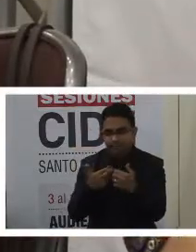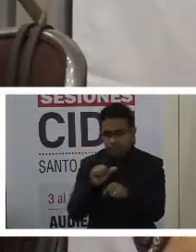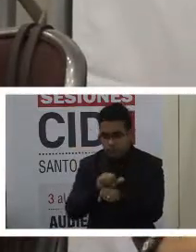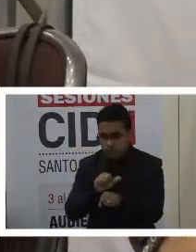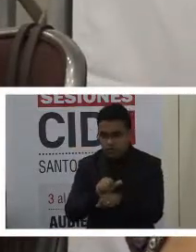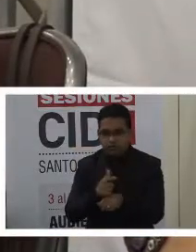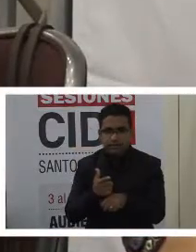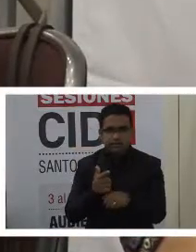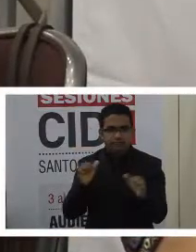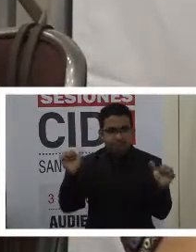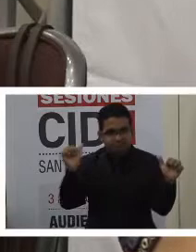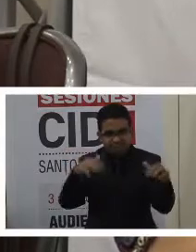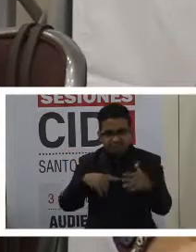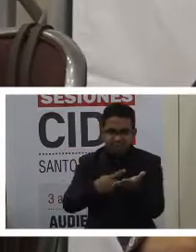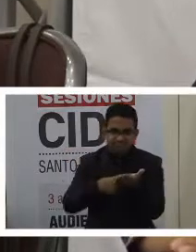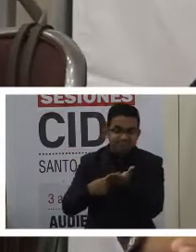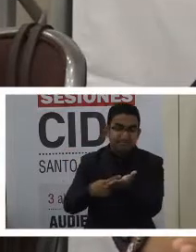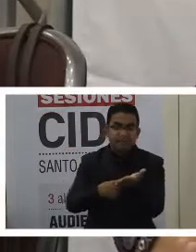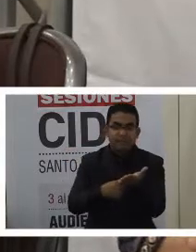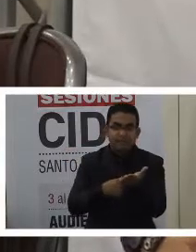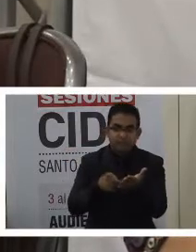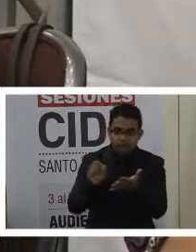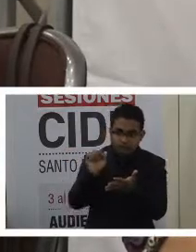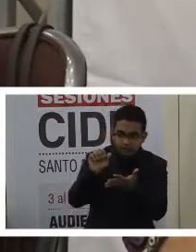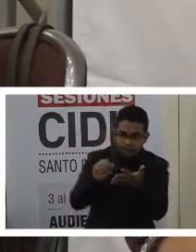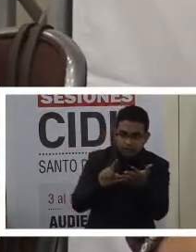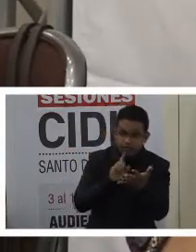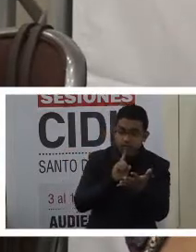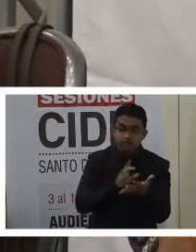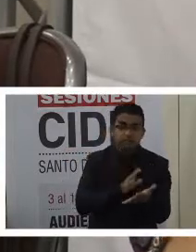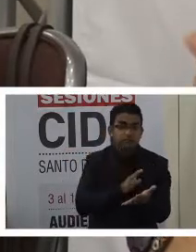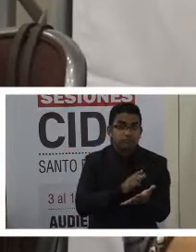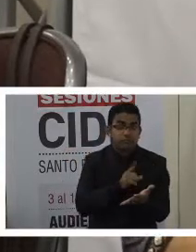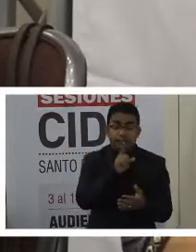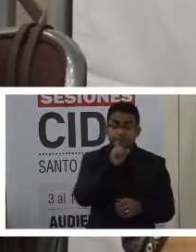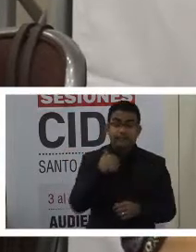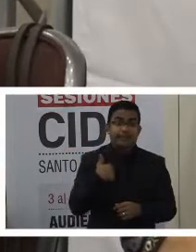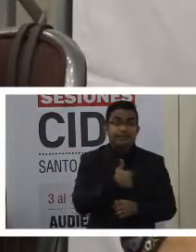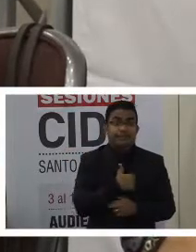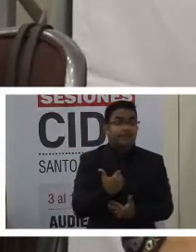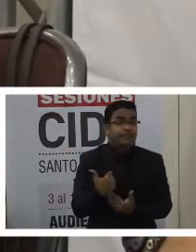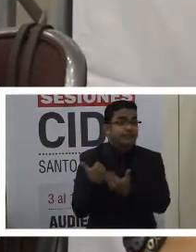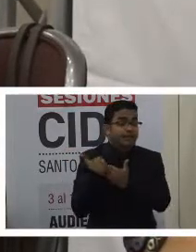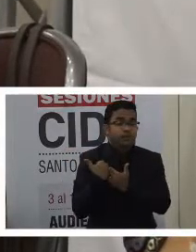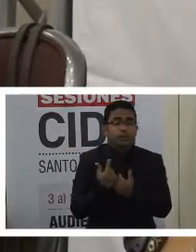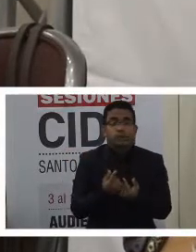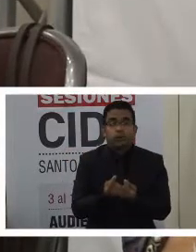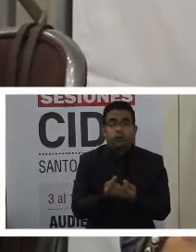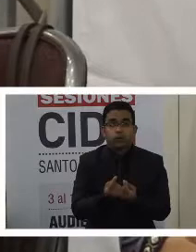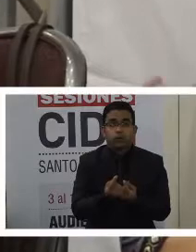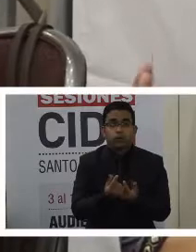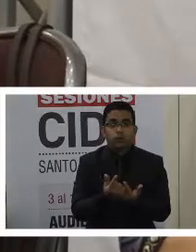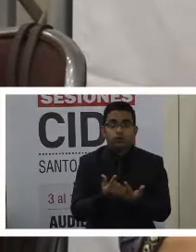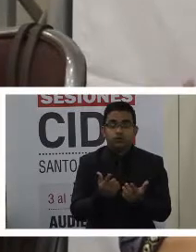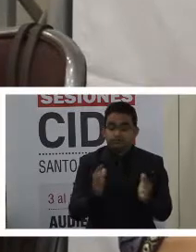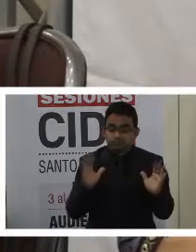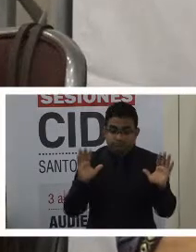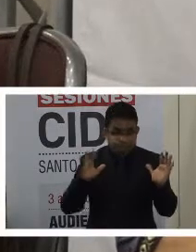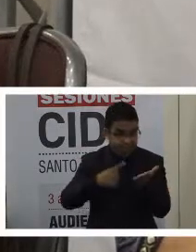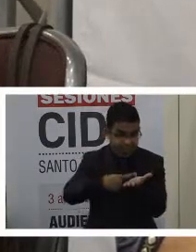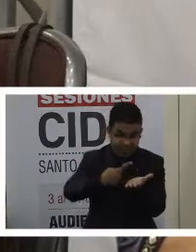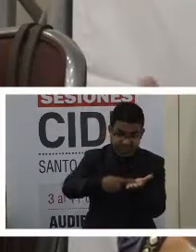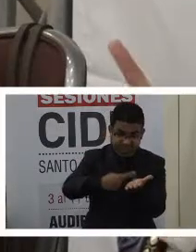nuestra responsabilidad es realmente tender estos